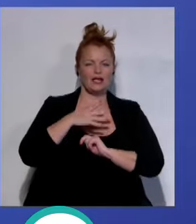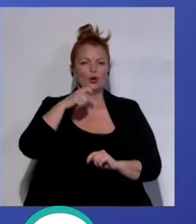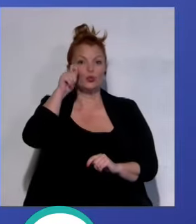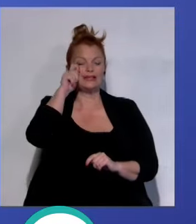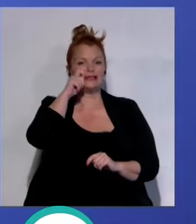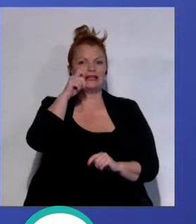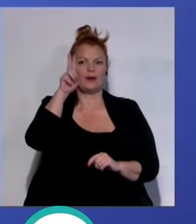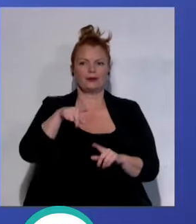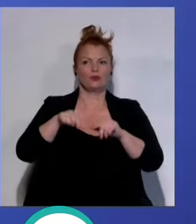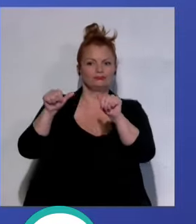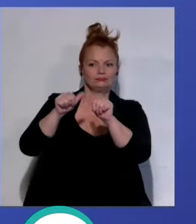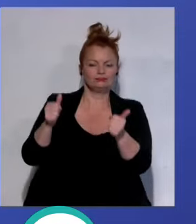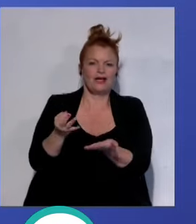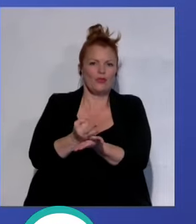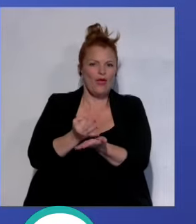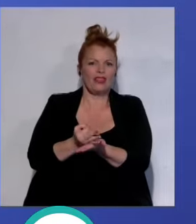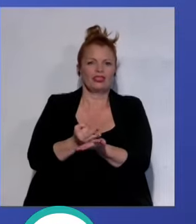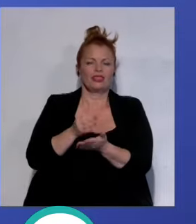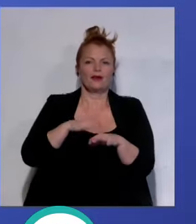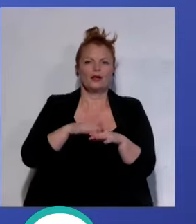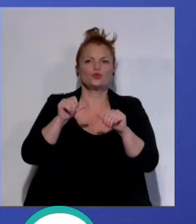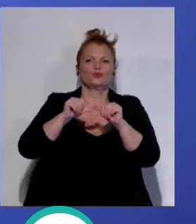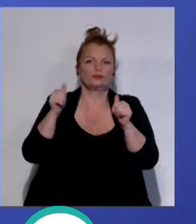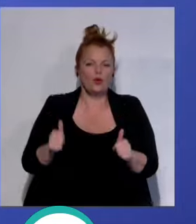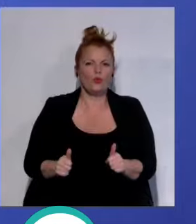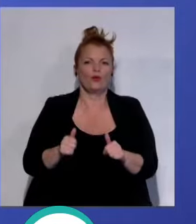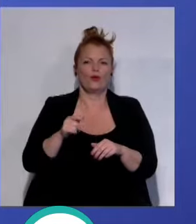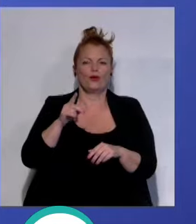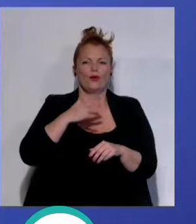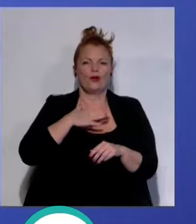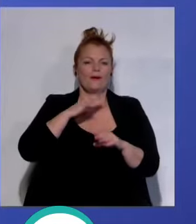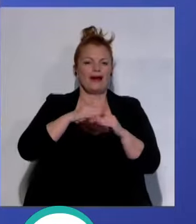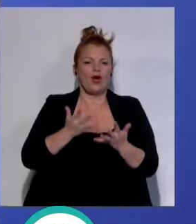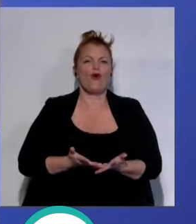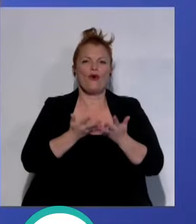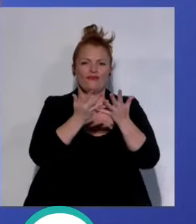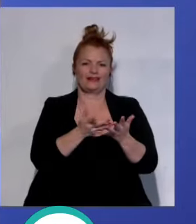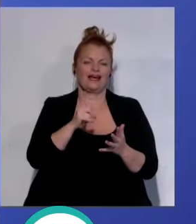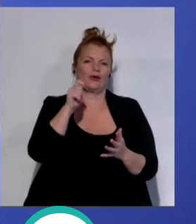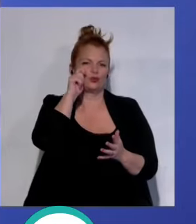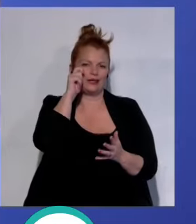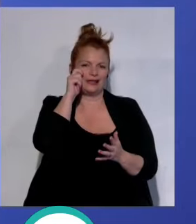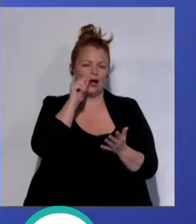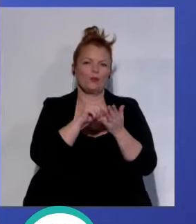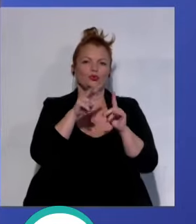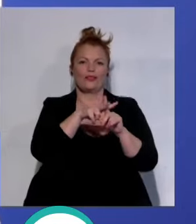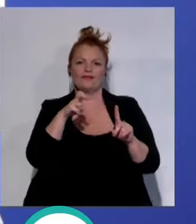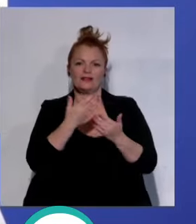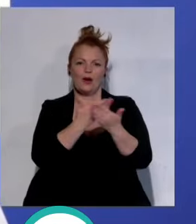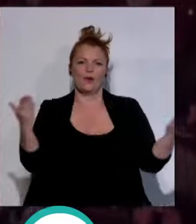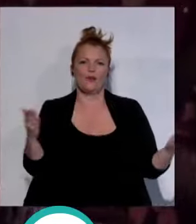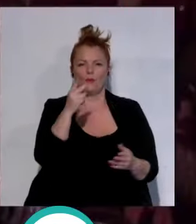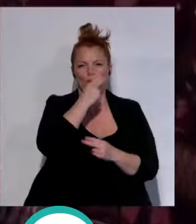elemento de identidad para nuestro observo y para nuestra oferta desde el punto de vista público y también